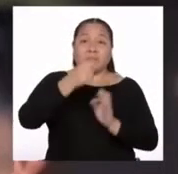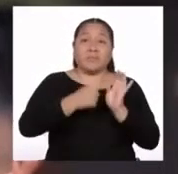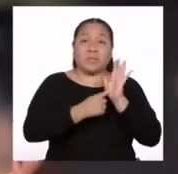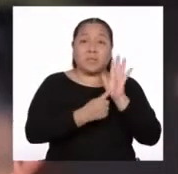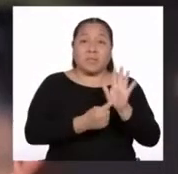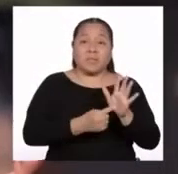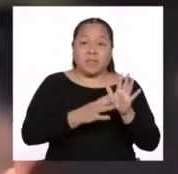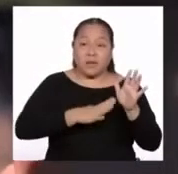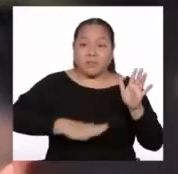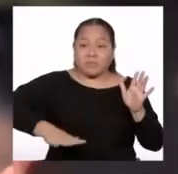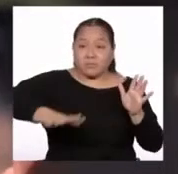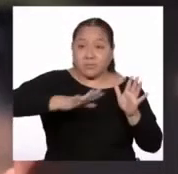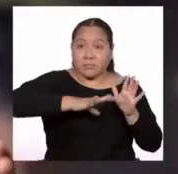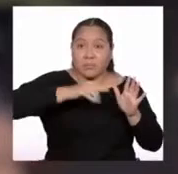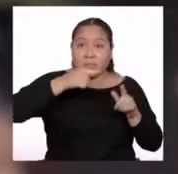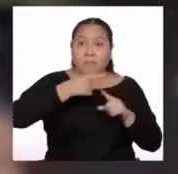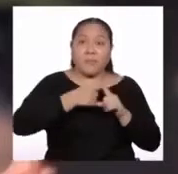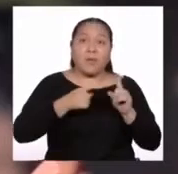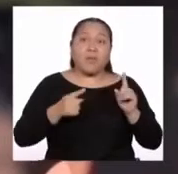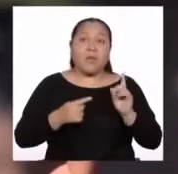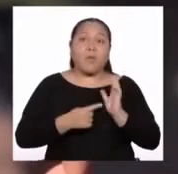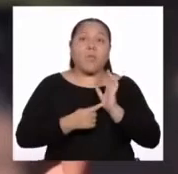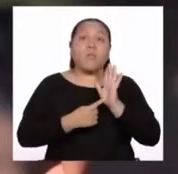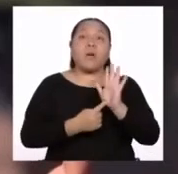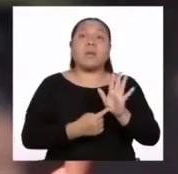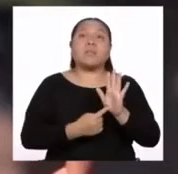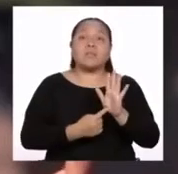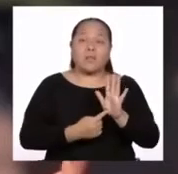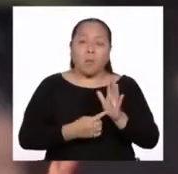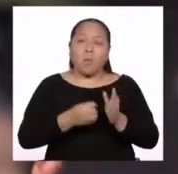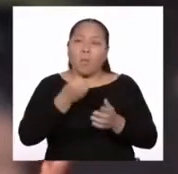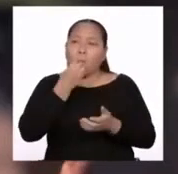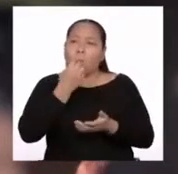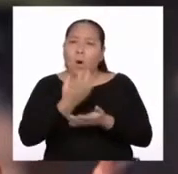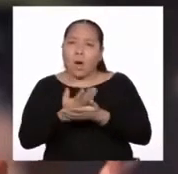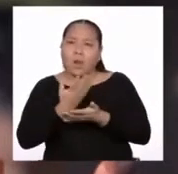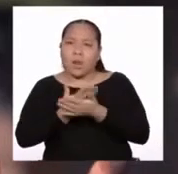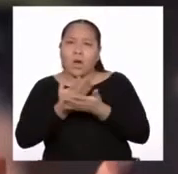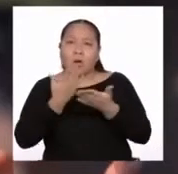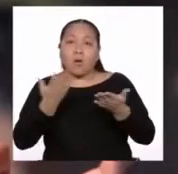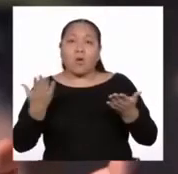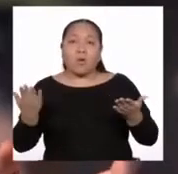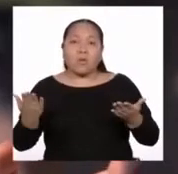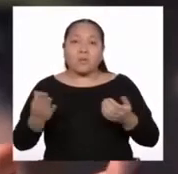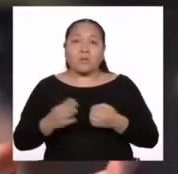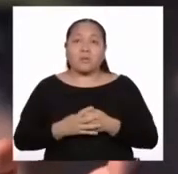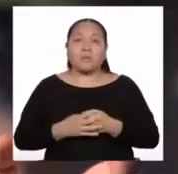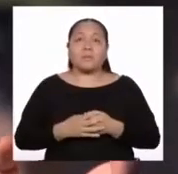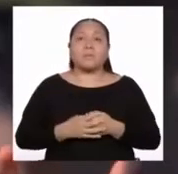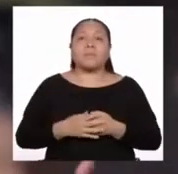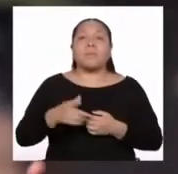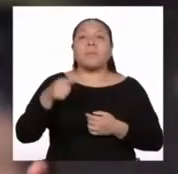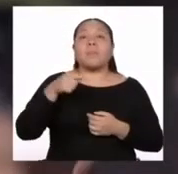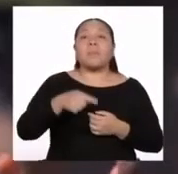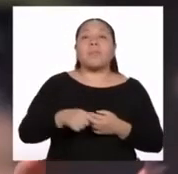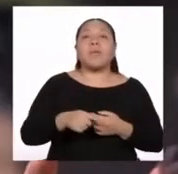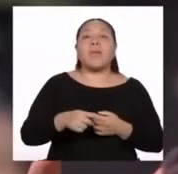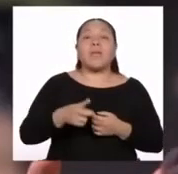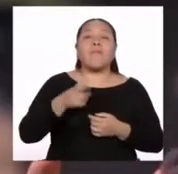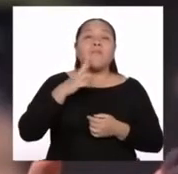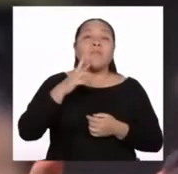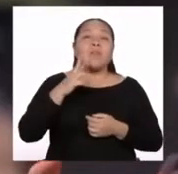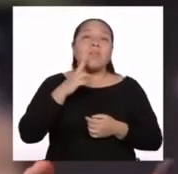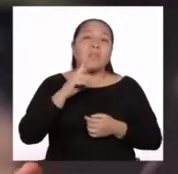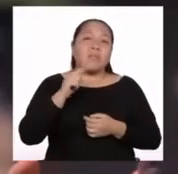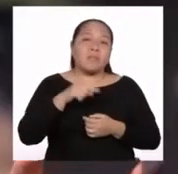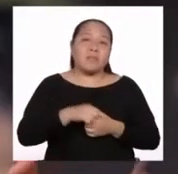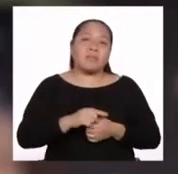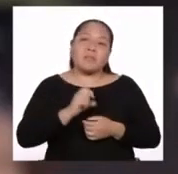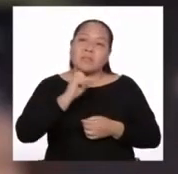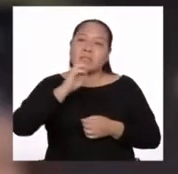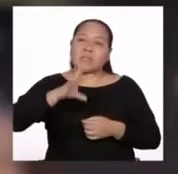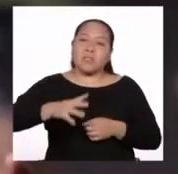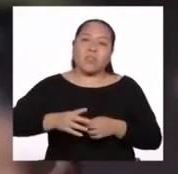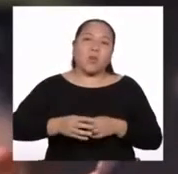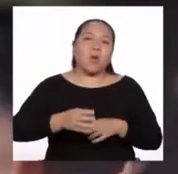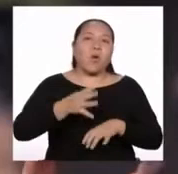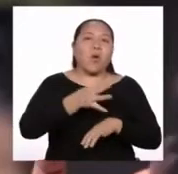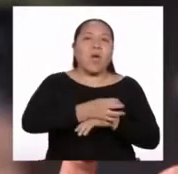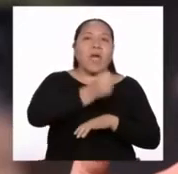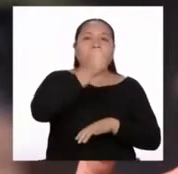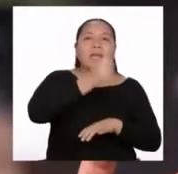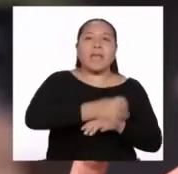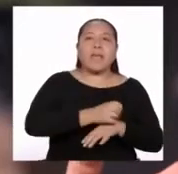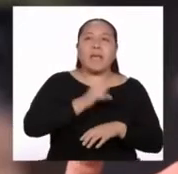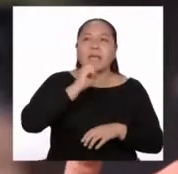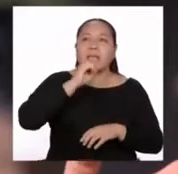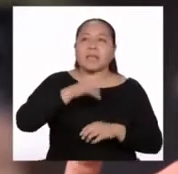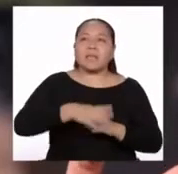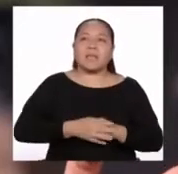pero destaca las bondades de Ica en la producción vitivinícola. Y es refiriéndose a Ica donde habla